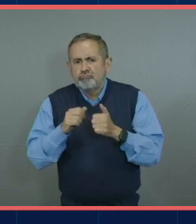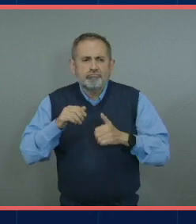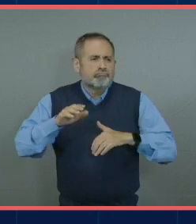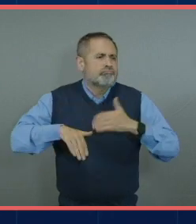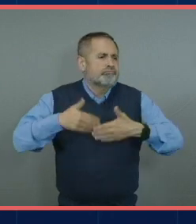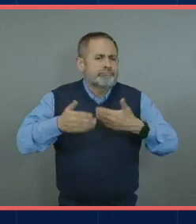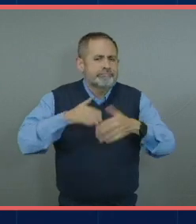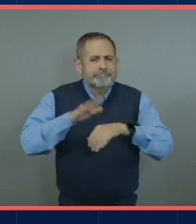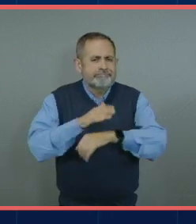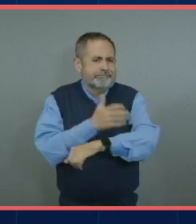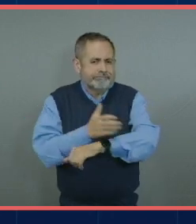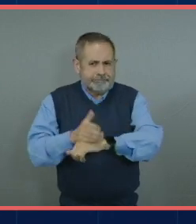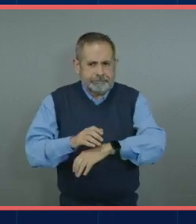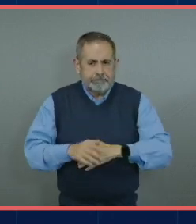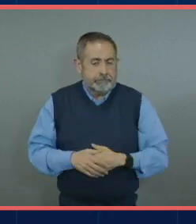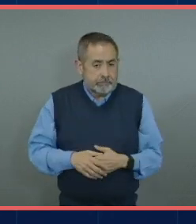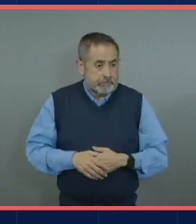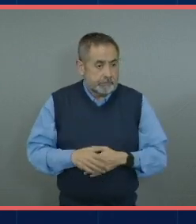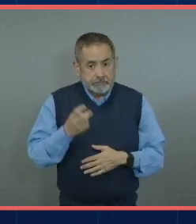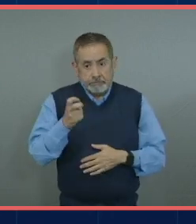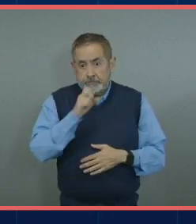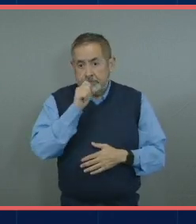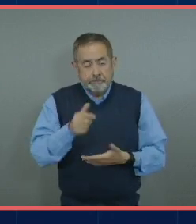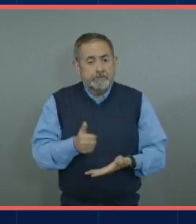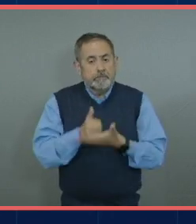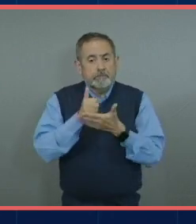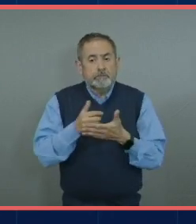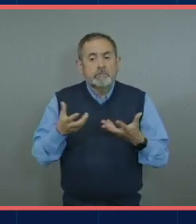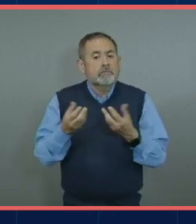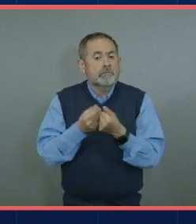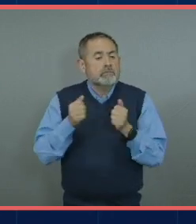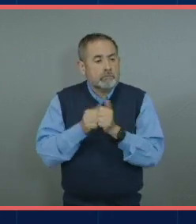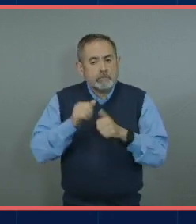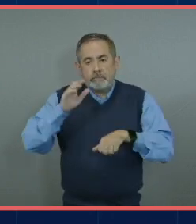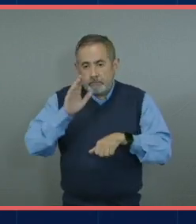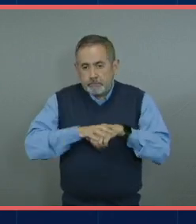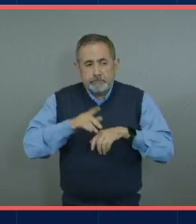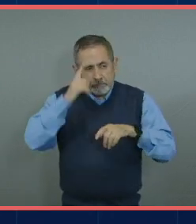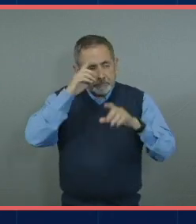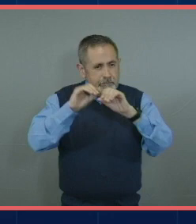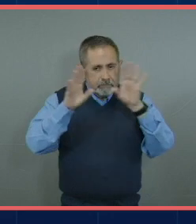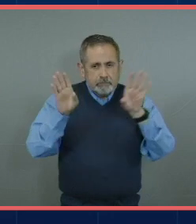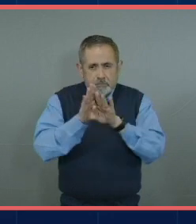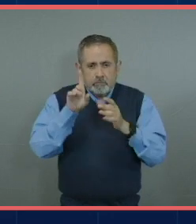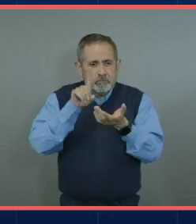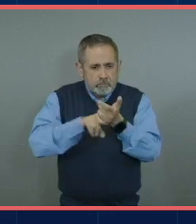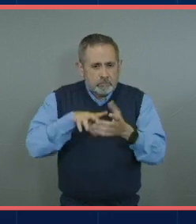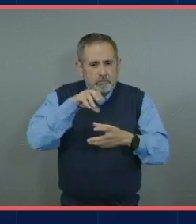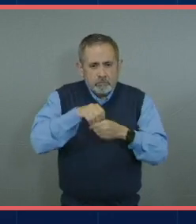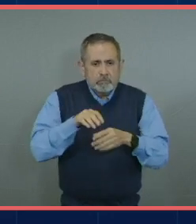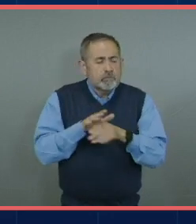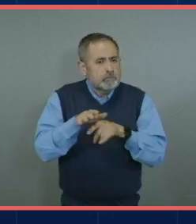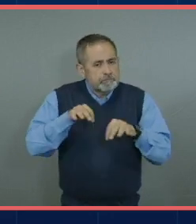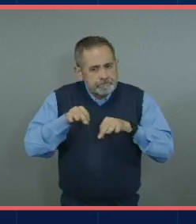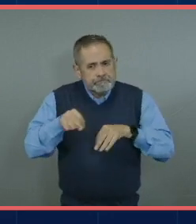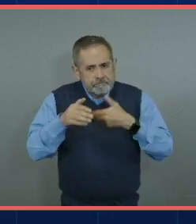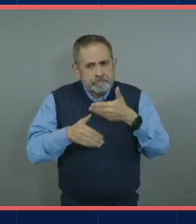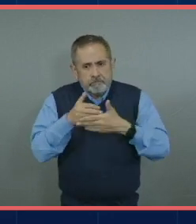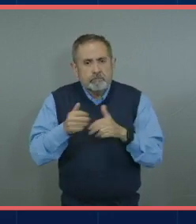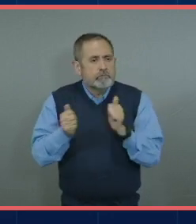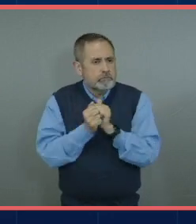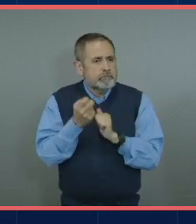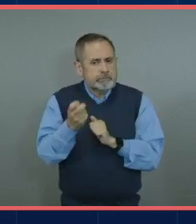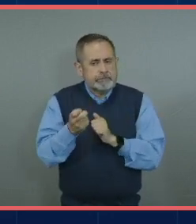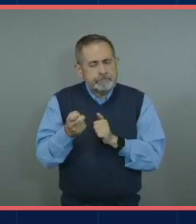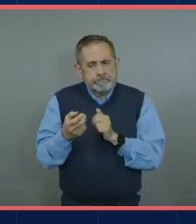compañeros esto también les va a ayudar pues a tener un poco más de claridad sobre en qué áreas les gustaría trabajar acorde a estas